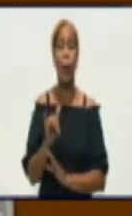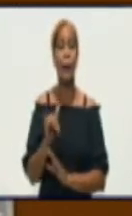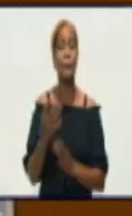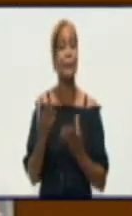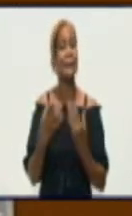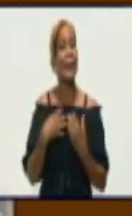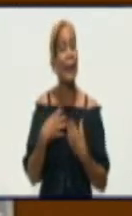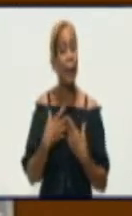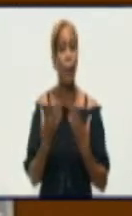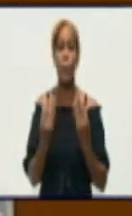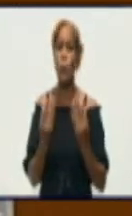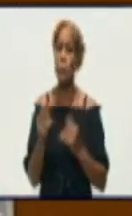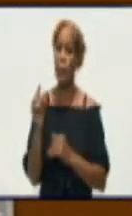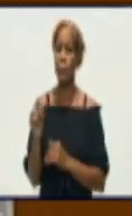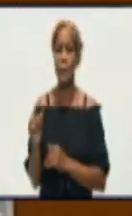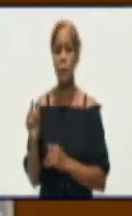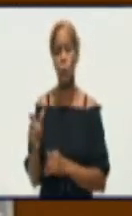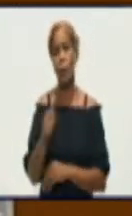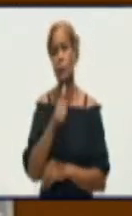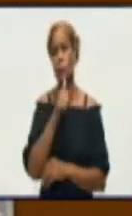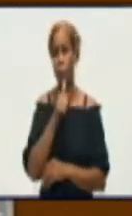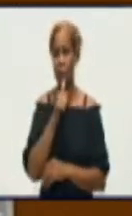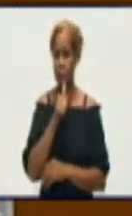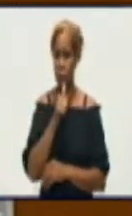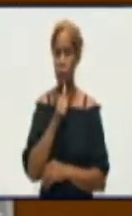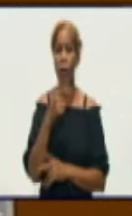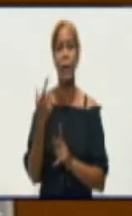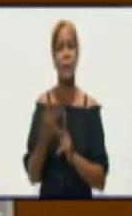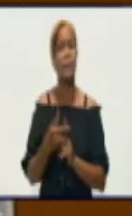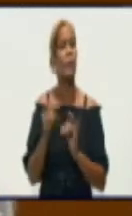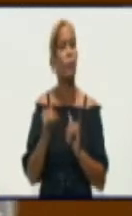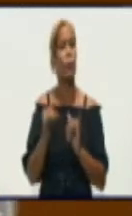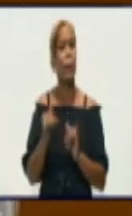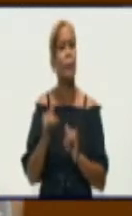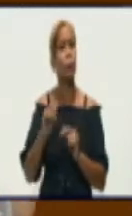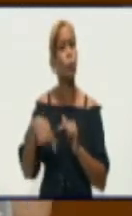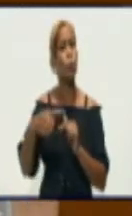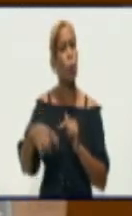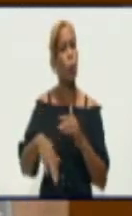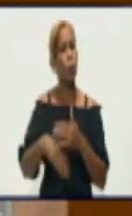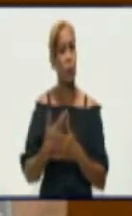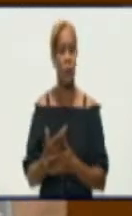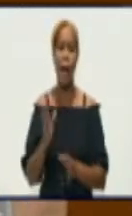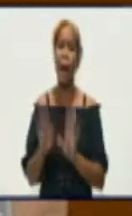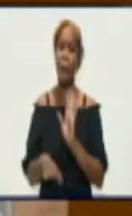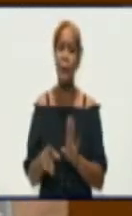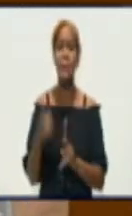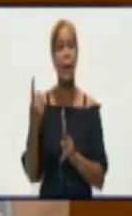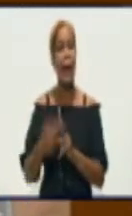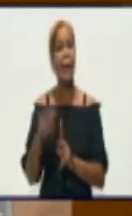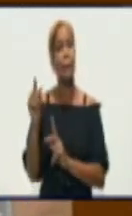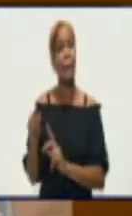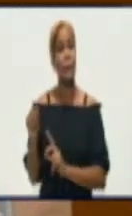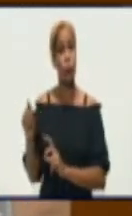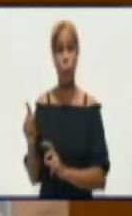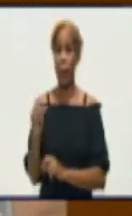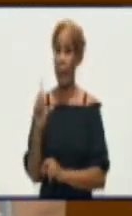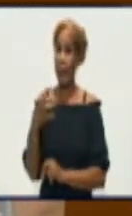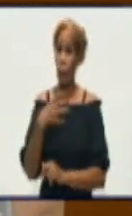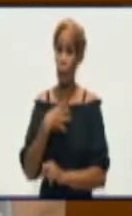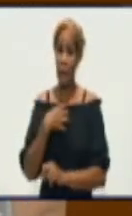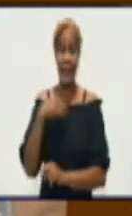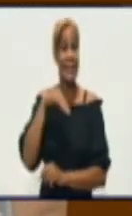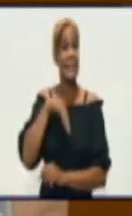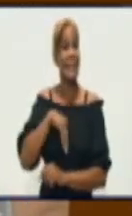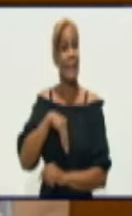que hoy estamos detectando por día. Los asintomáticos ya prácticamente no hay asintomáticos. decir,